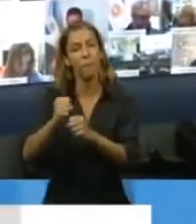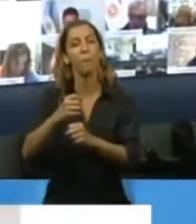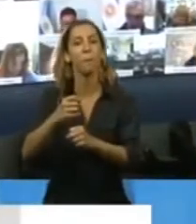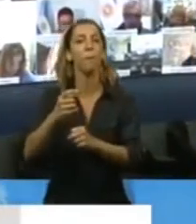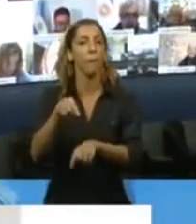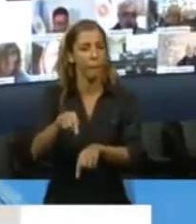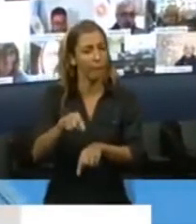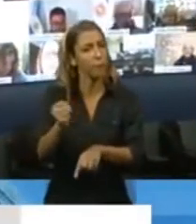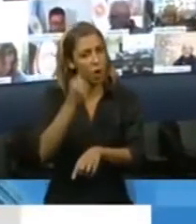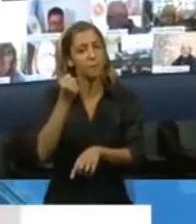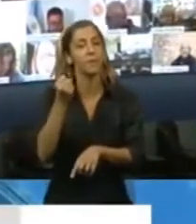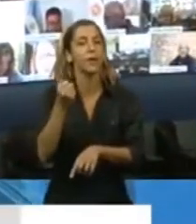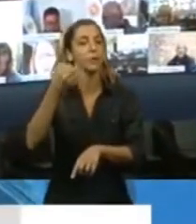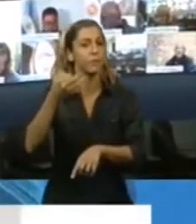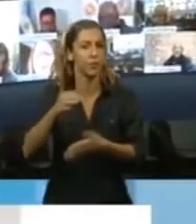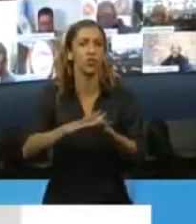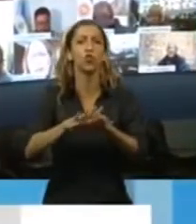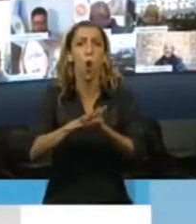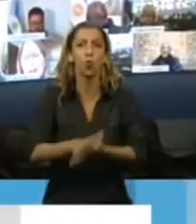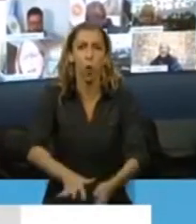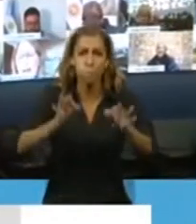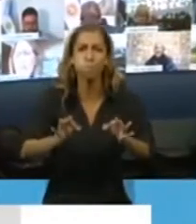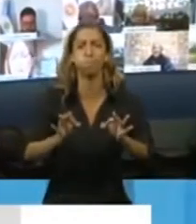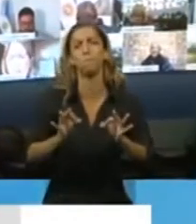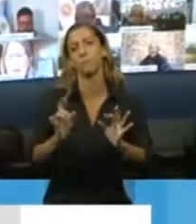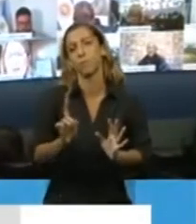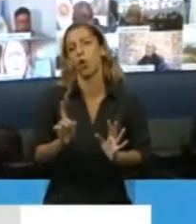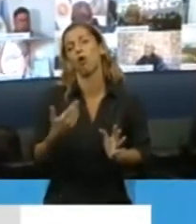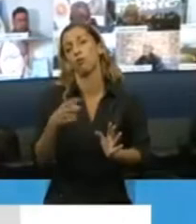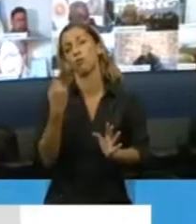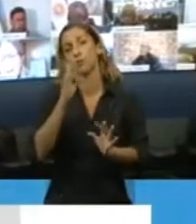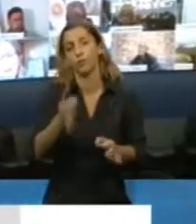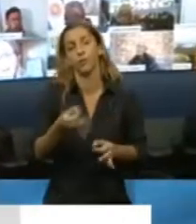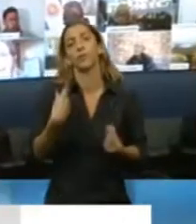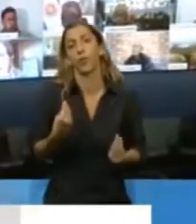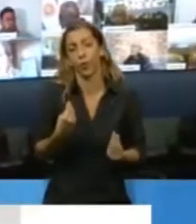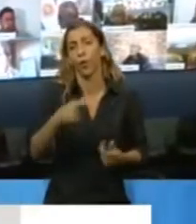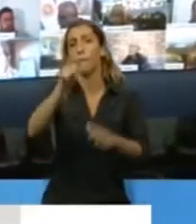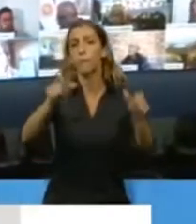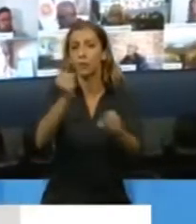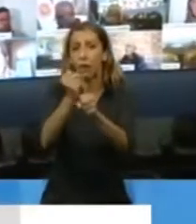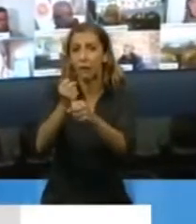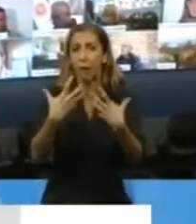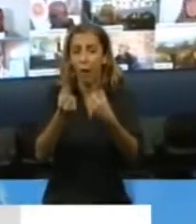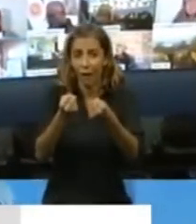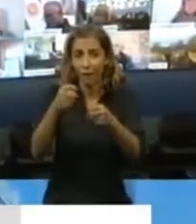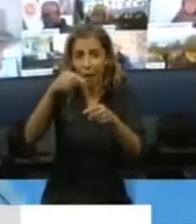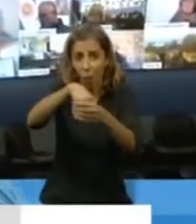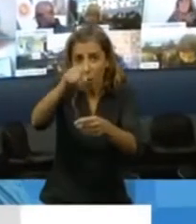fondo y estructurales a los problemas que tienen nuestros personales del sistema de salud,